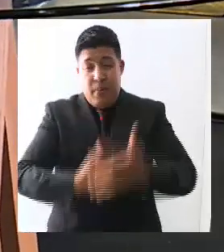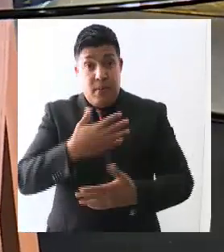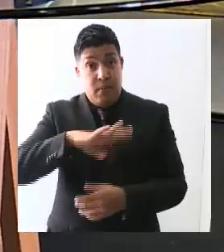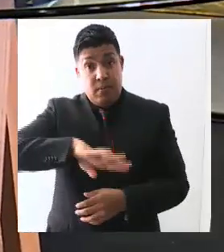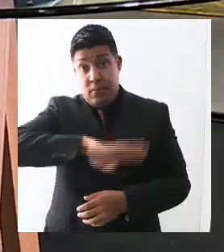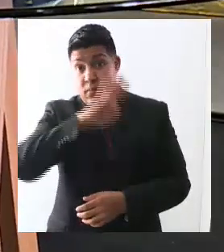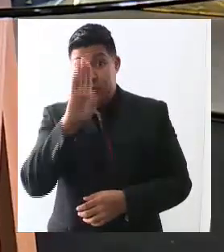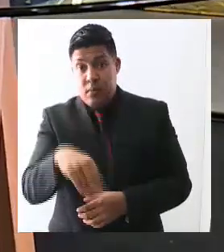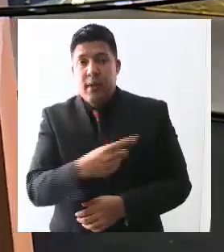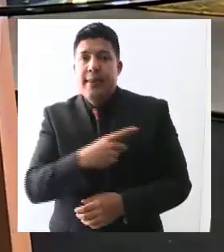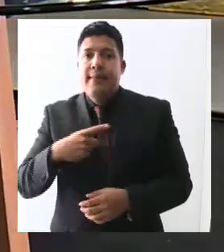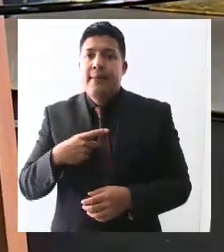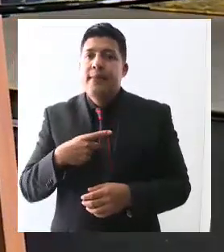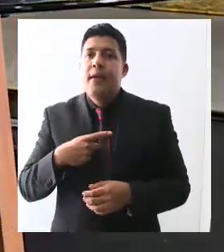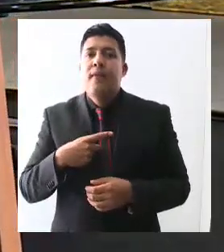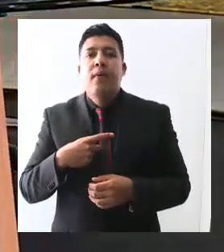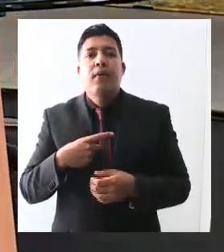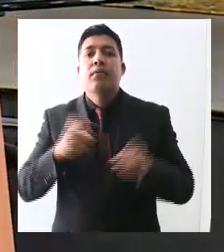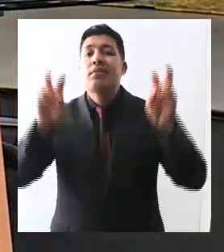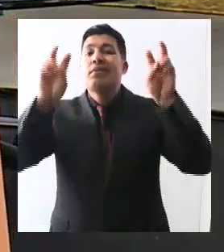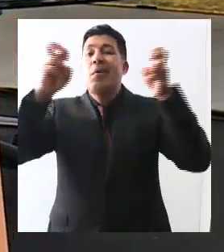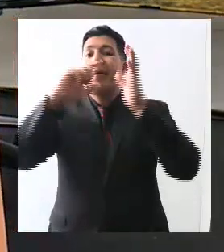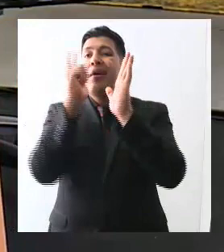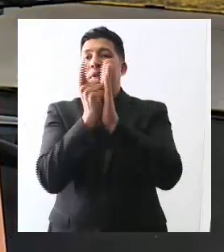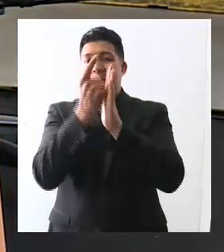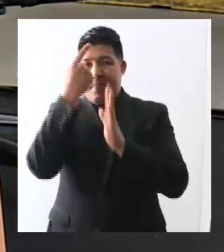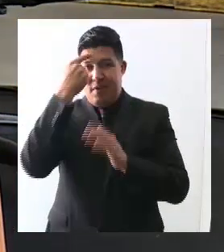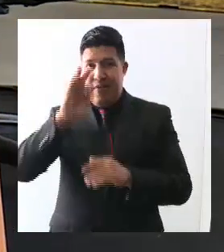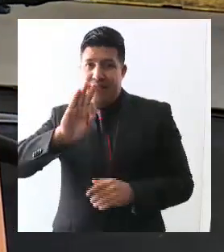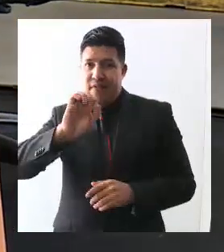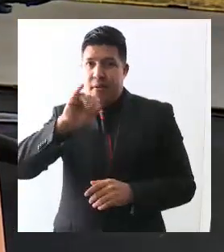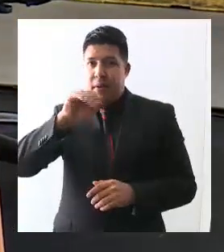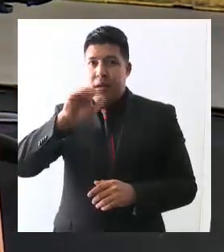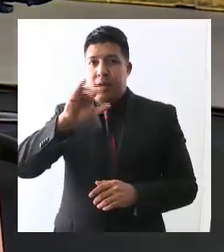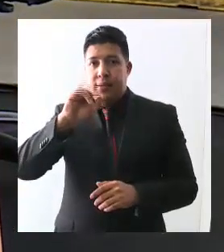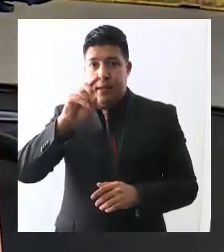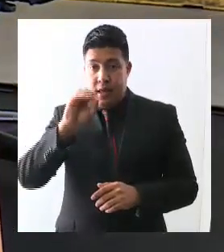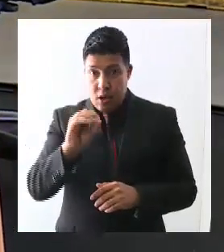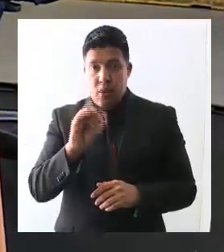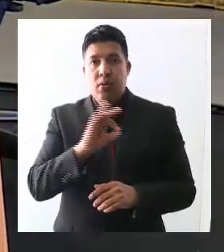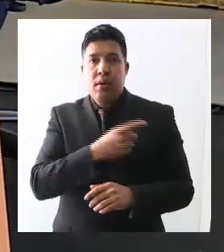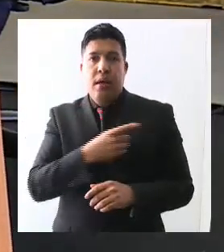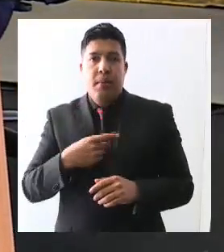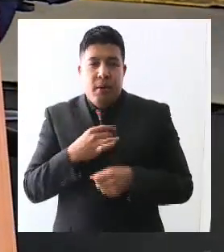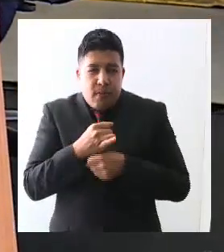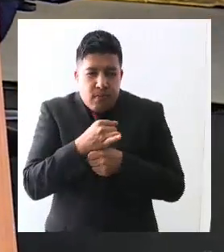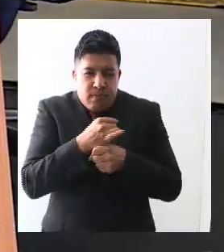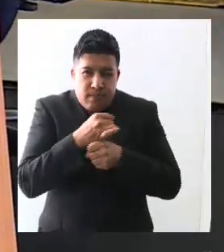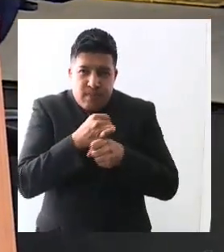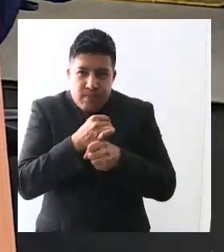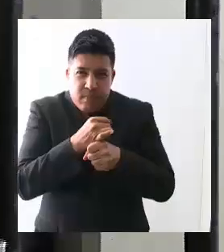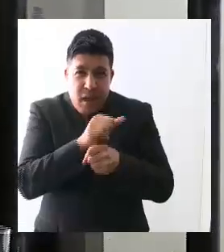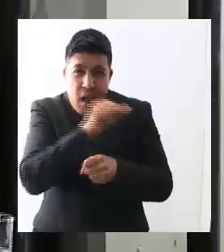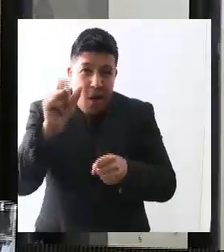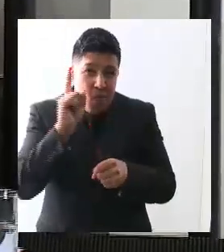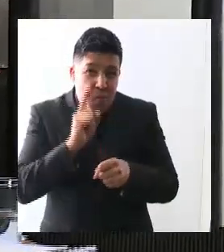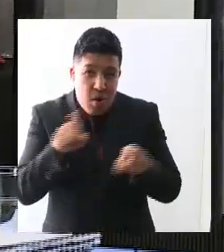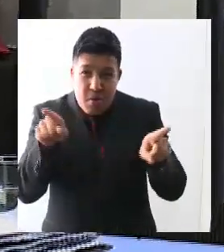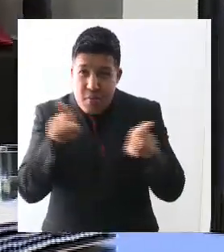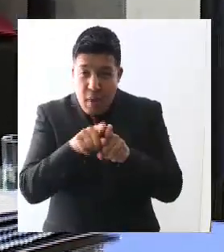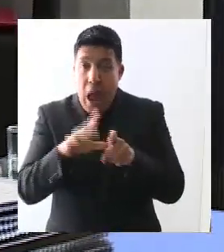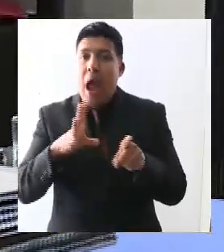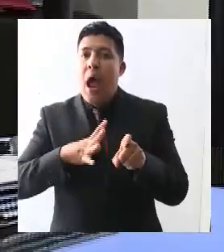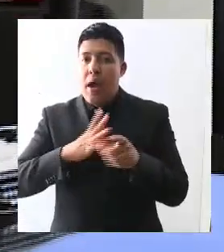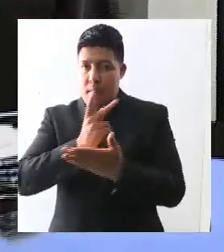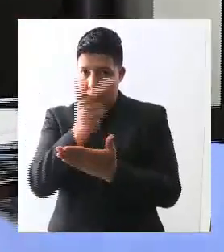basado en feminicidio, ya después lo vayan desclasificando si fue homicidio, ya que el feminicidio tiene